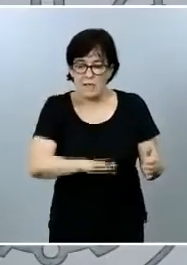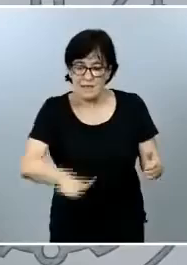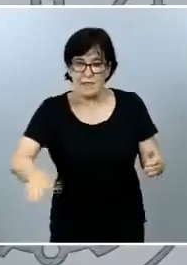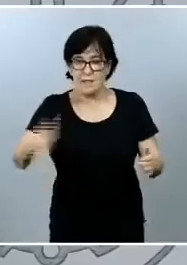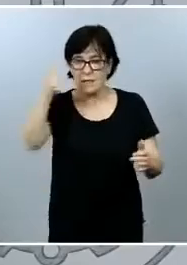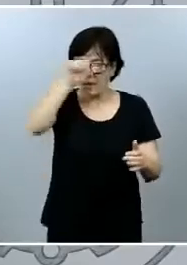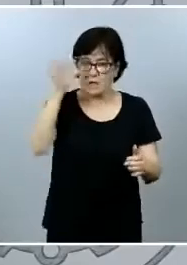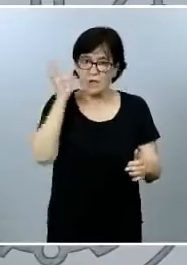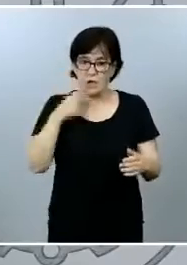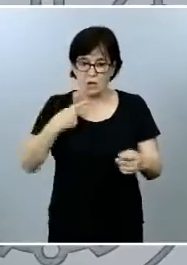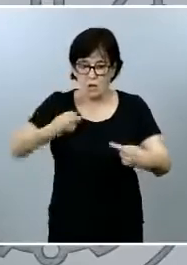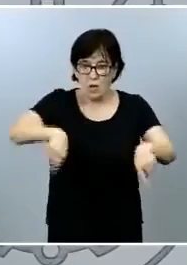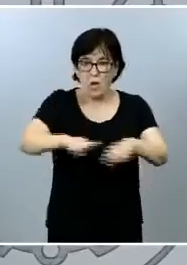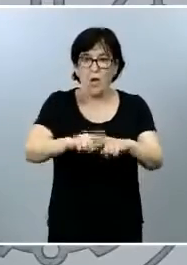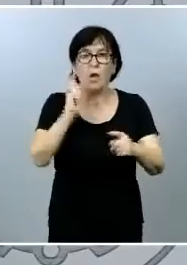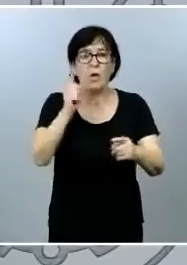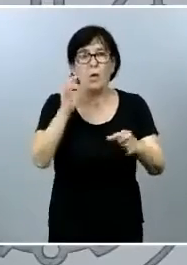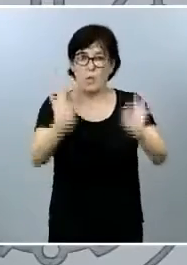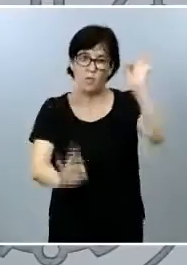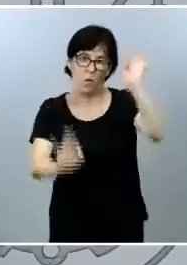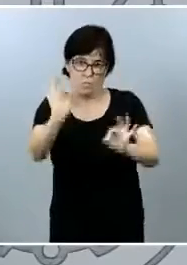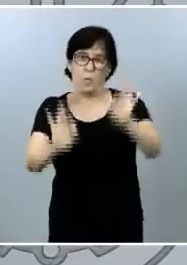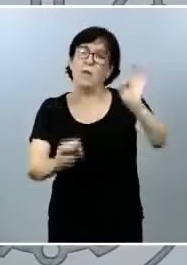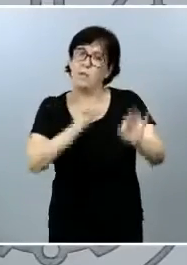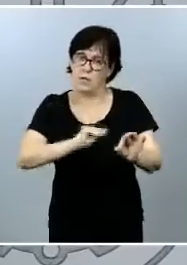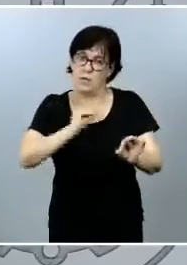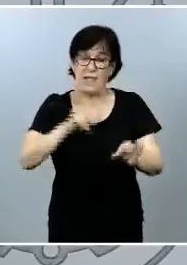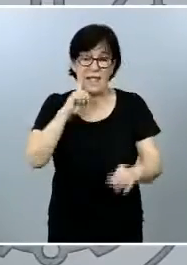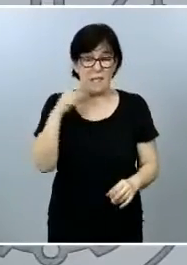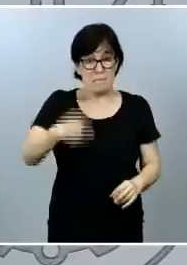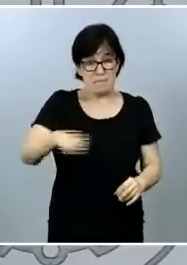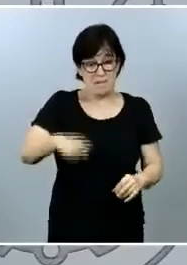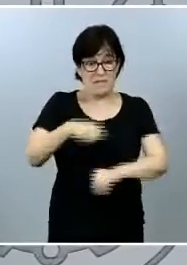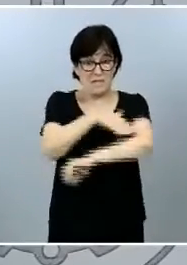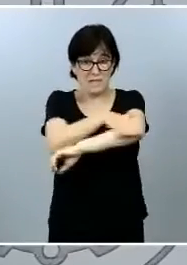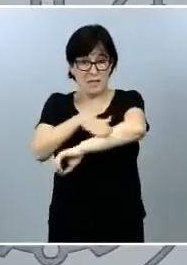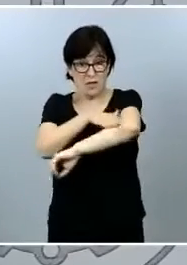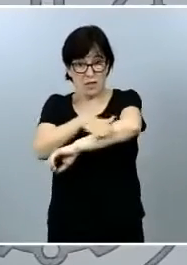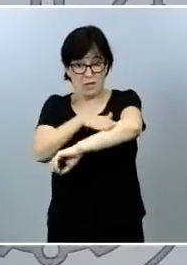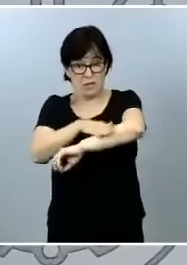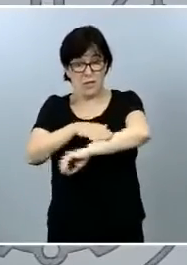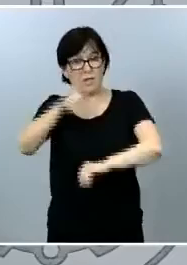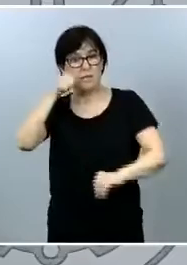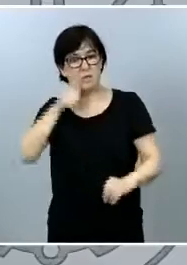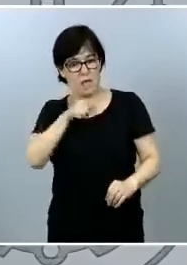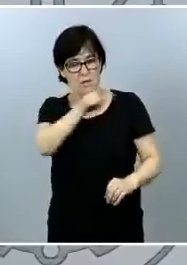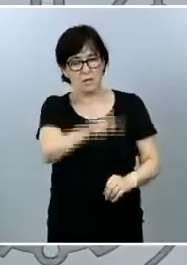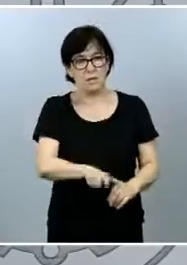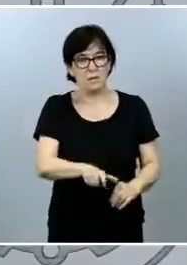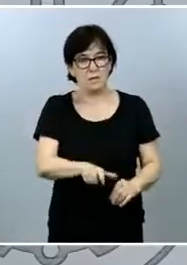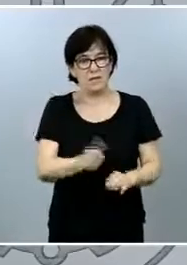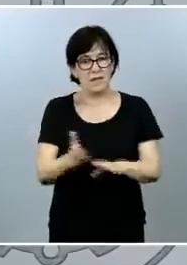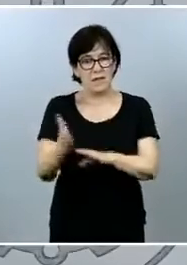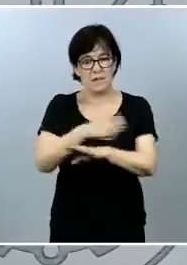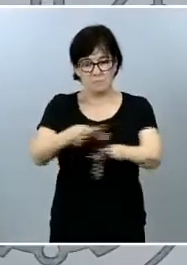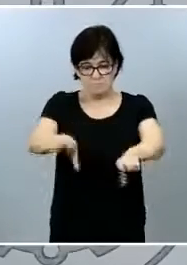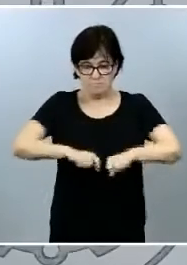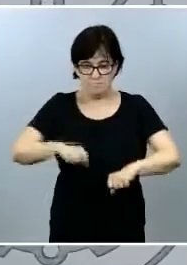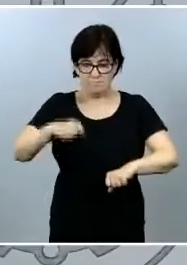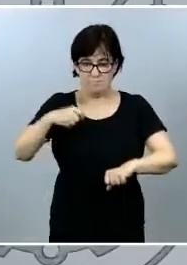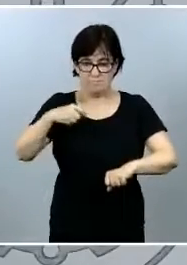niñas en una proporción elevada el presidente del gobierno el presidente Sánchez en la anterior investidura y en esta